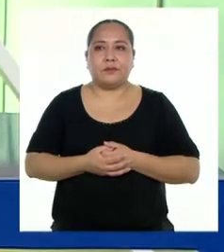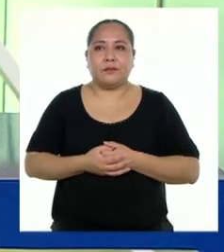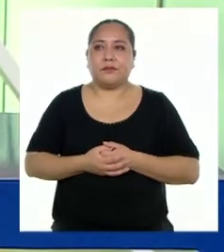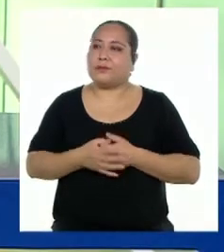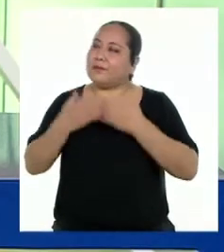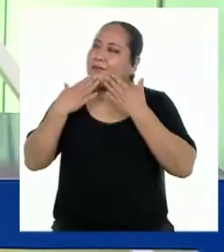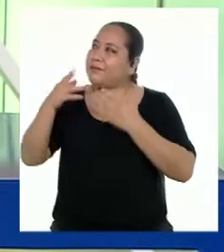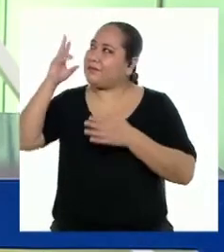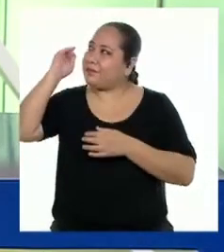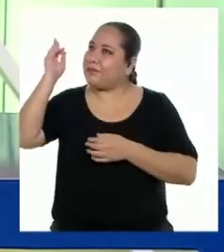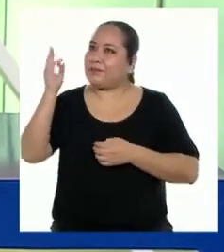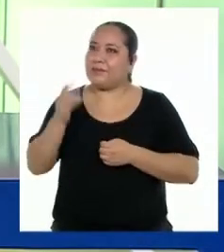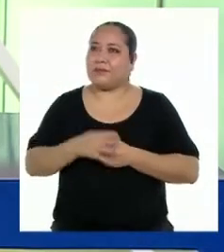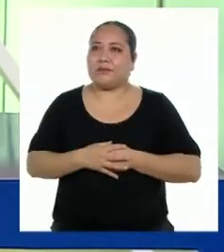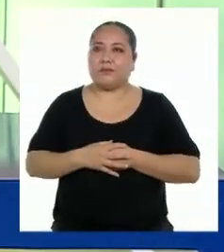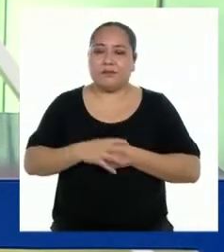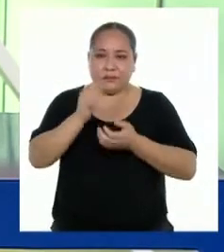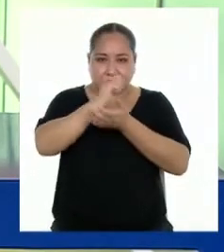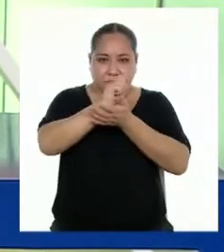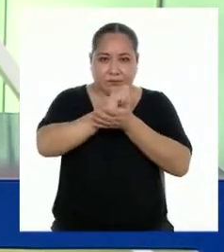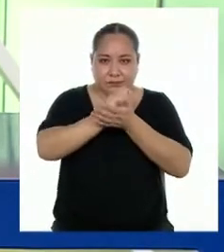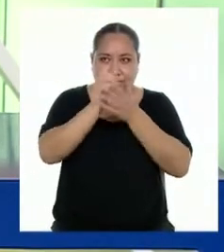Gracias, profesora. Los